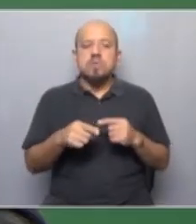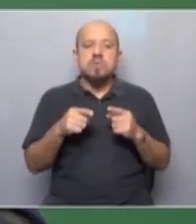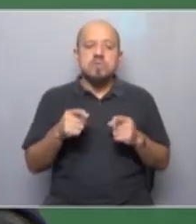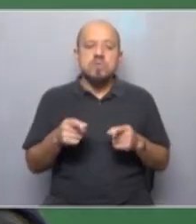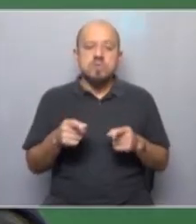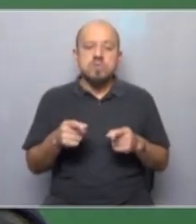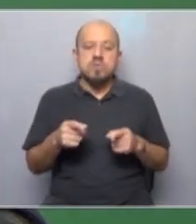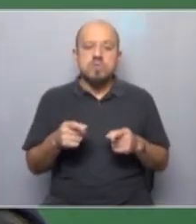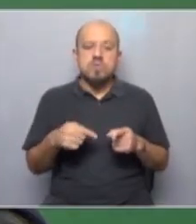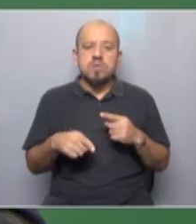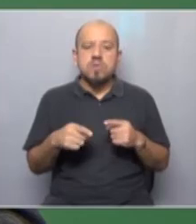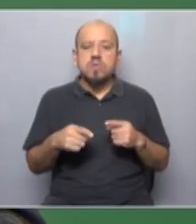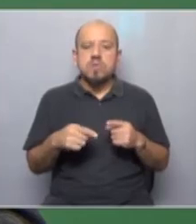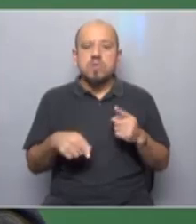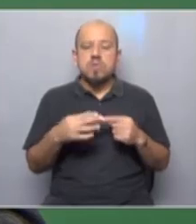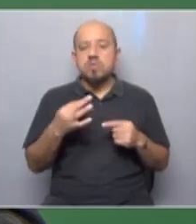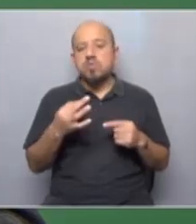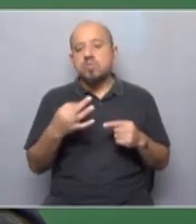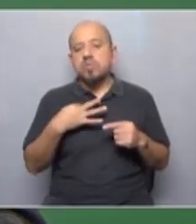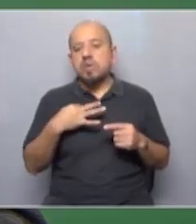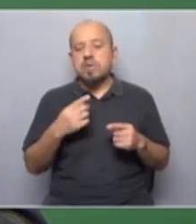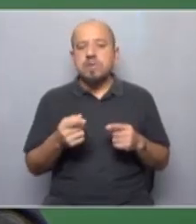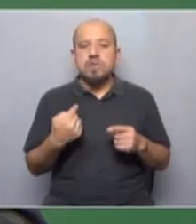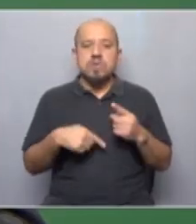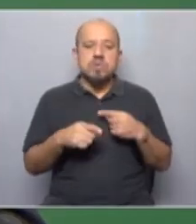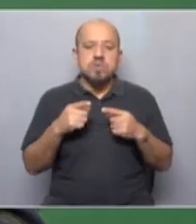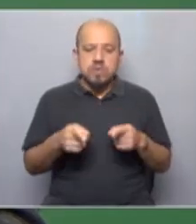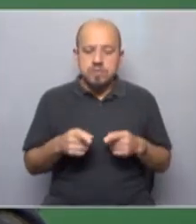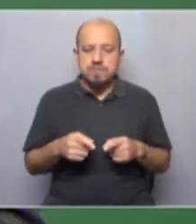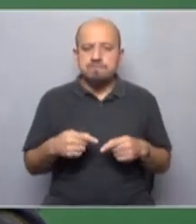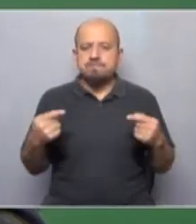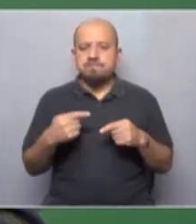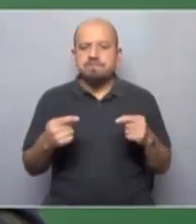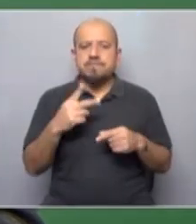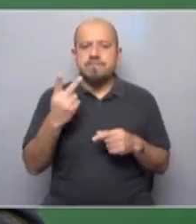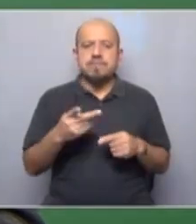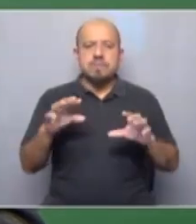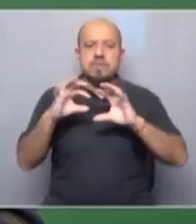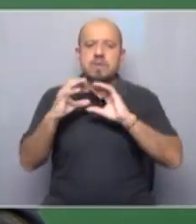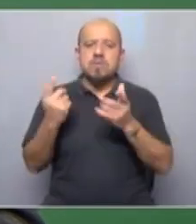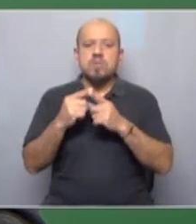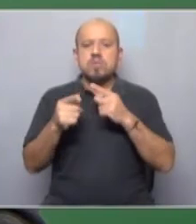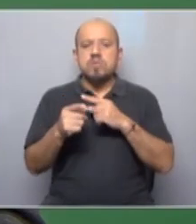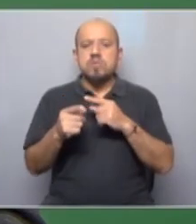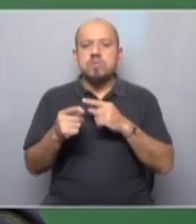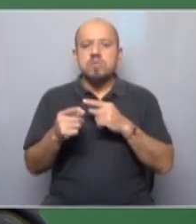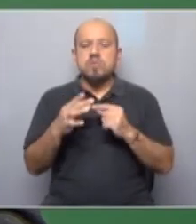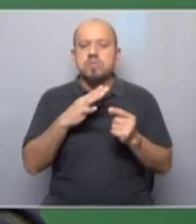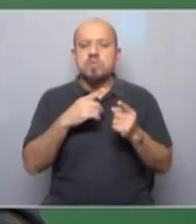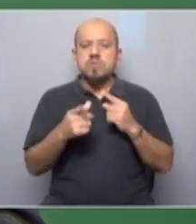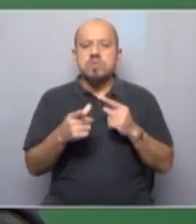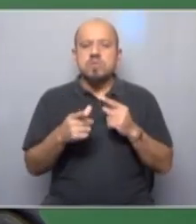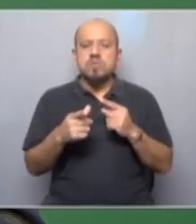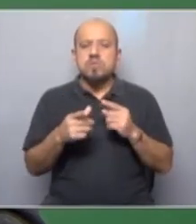su bienestar su vida plena entonces en esa confrontación de esos dos mundos cuando desaparece y cae el muro como que se